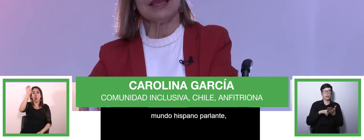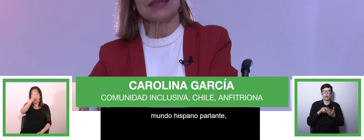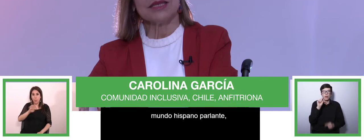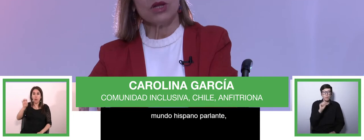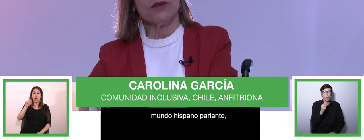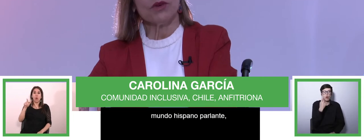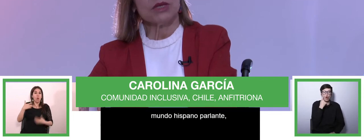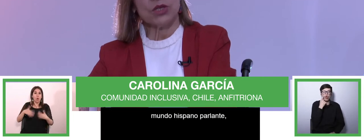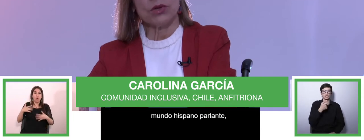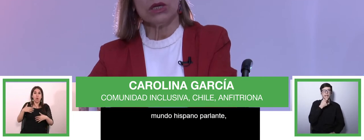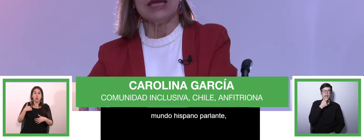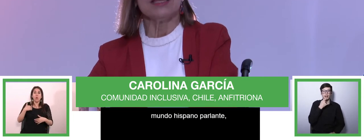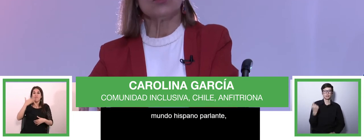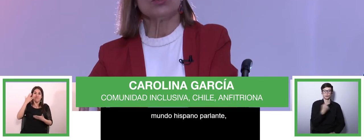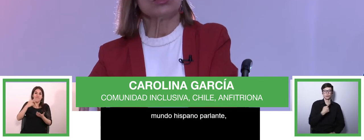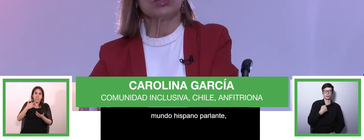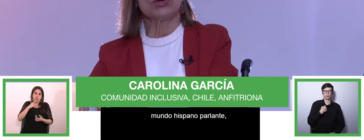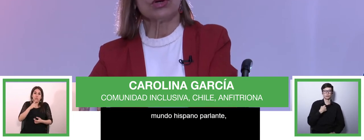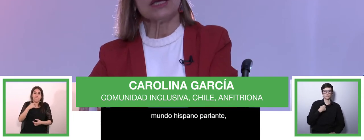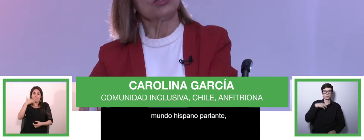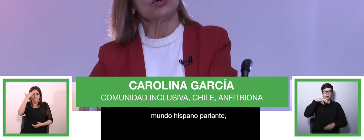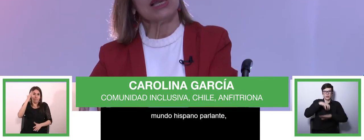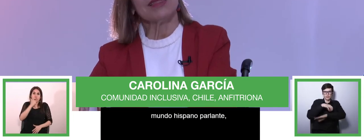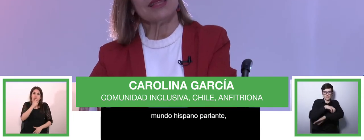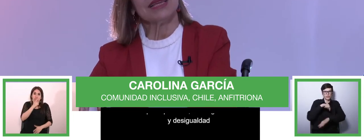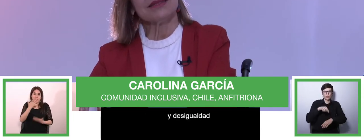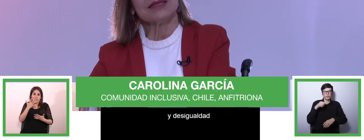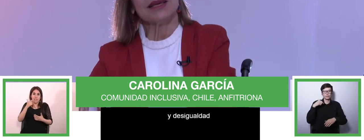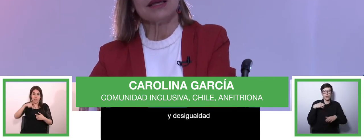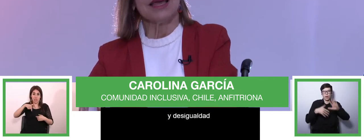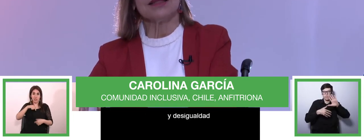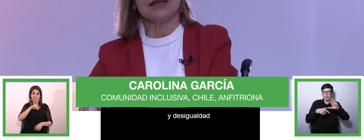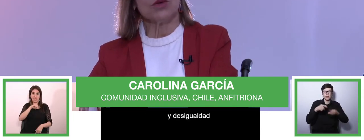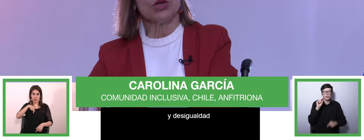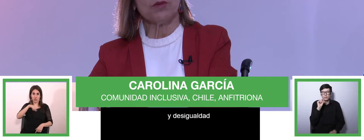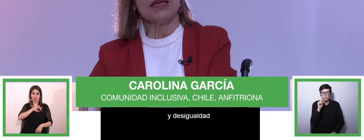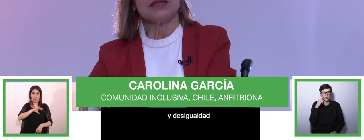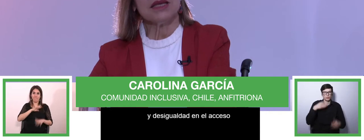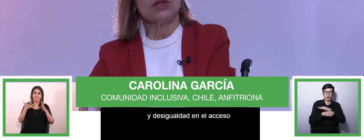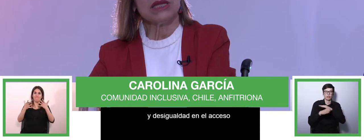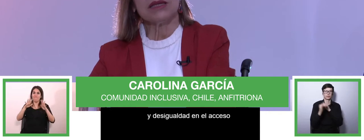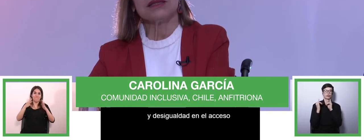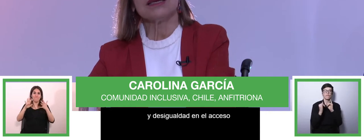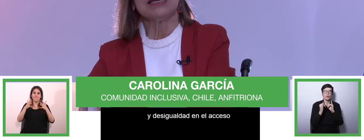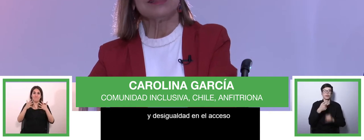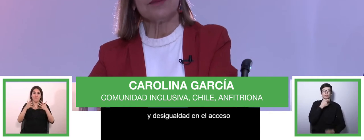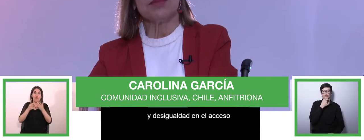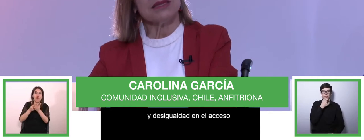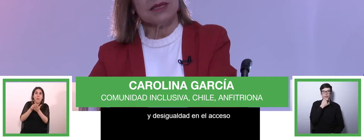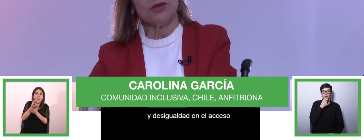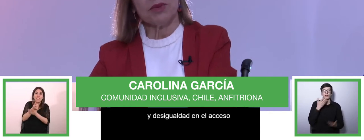en el acceso a la información y junto con esto las distancias entre nuestros países y continentes